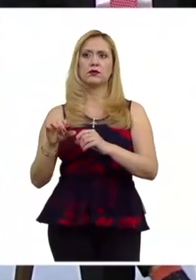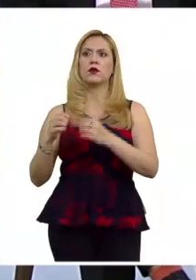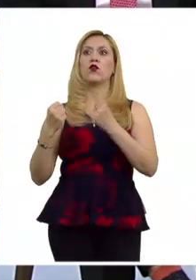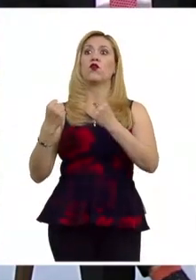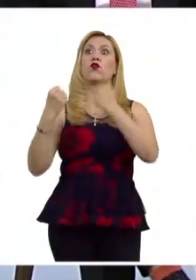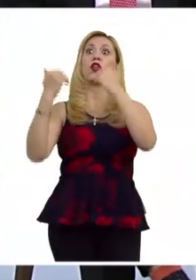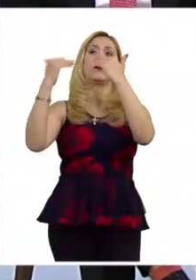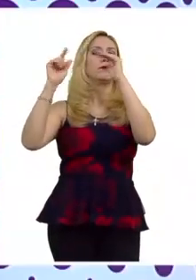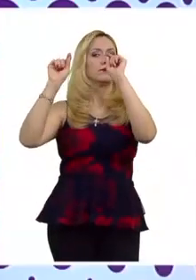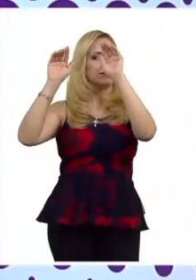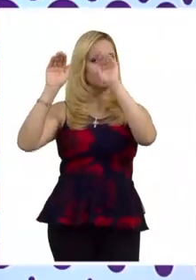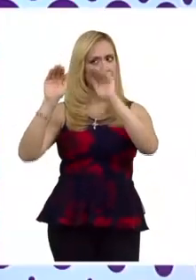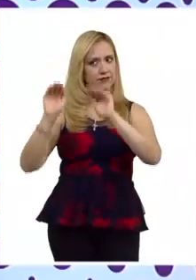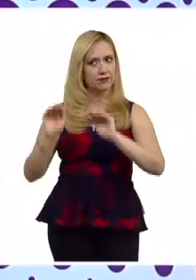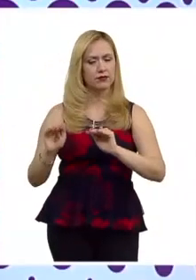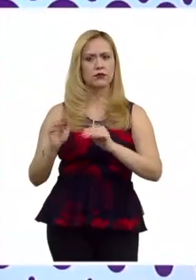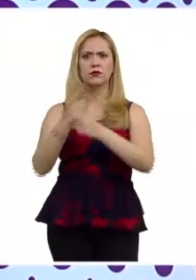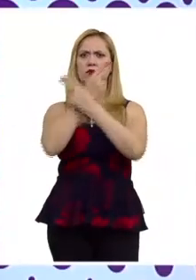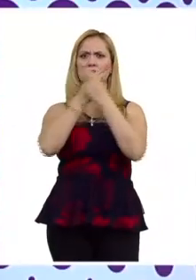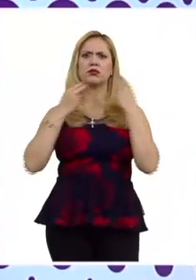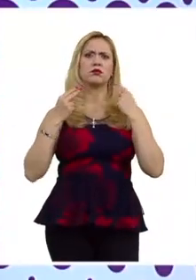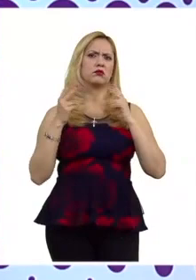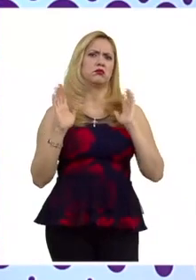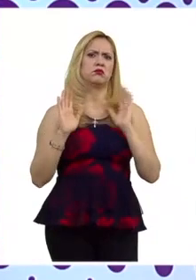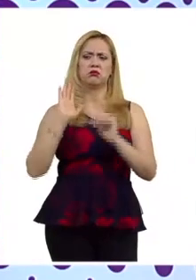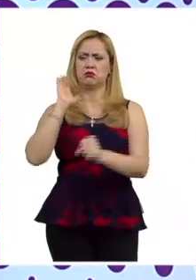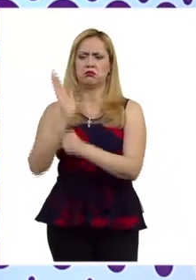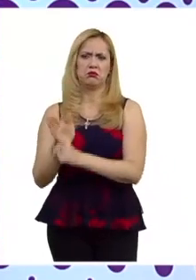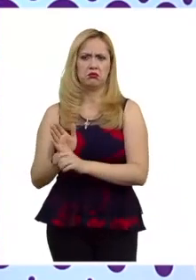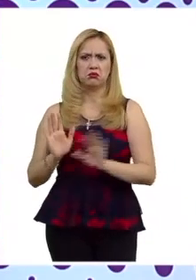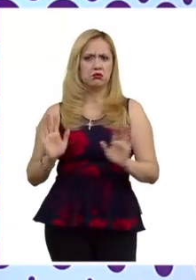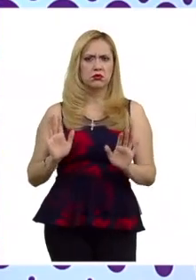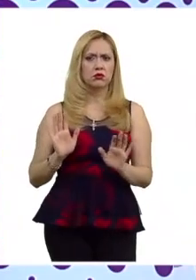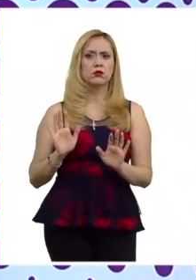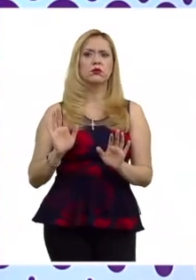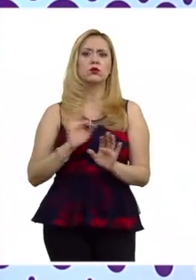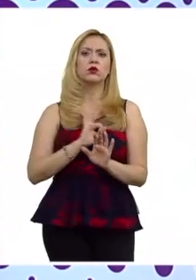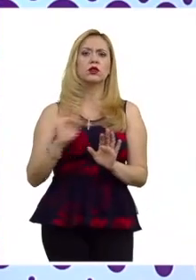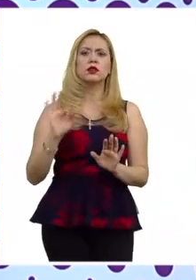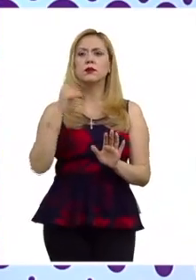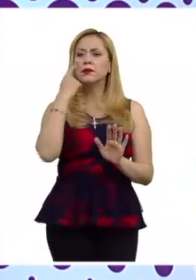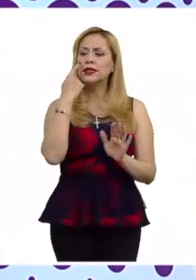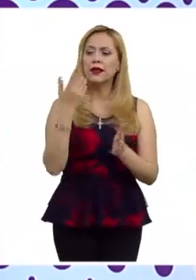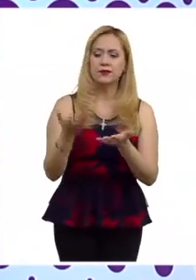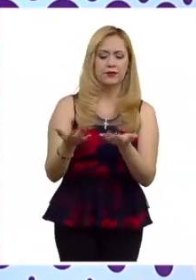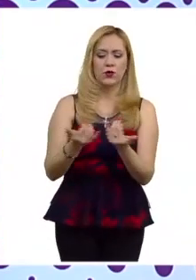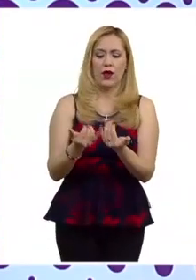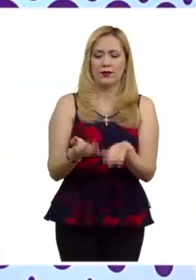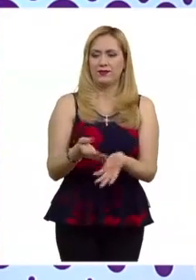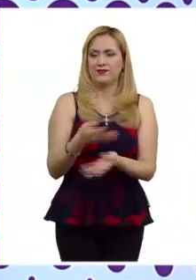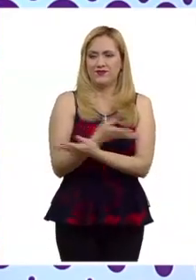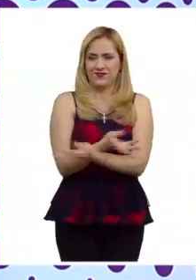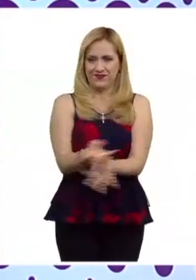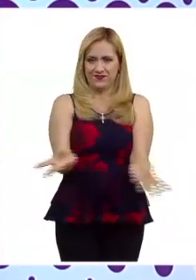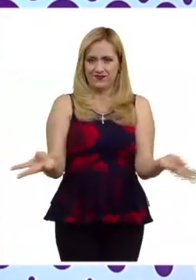necesariamente solo educación o sanción, sino que podemos ver un abanico de posibilidades desde